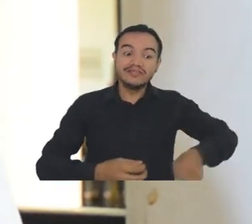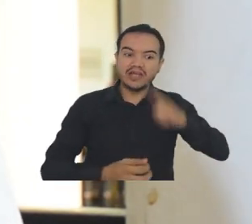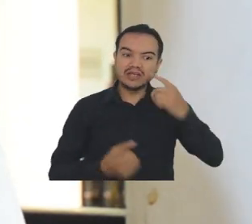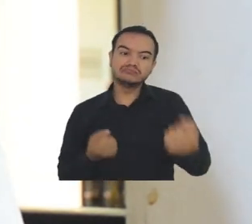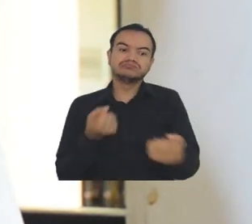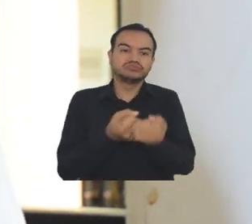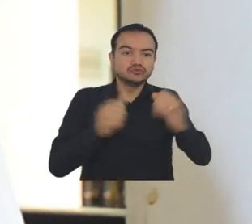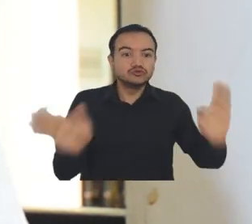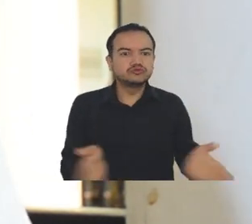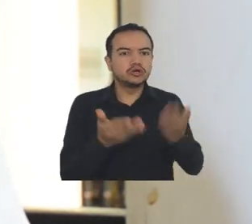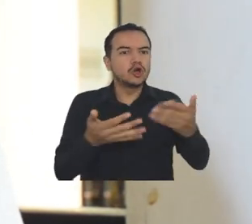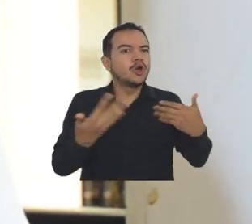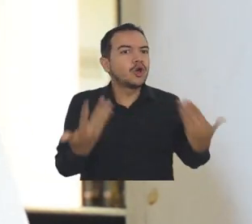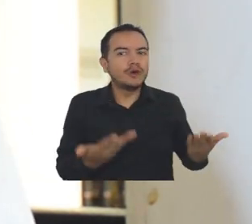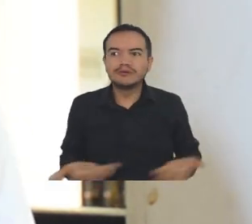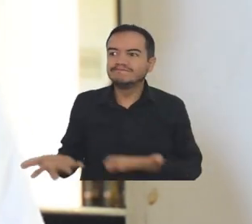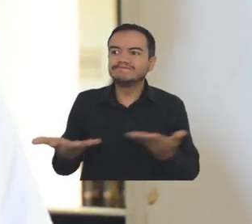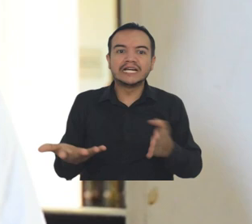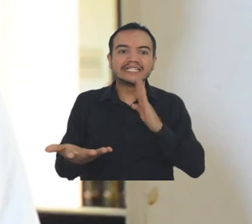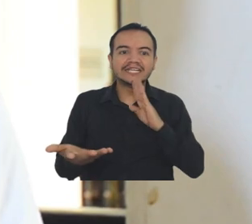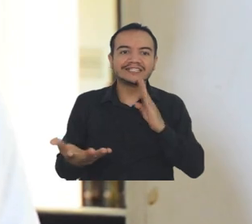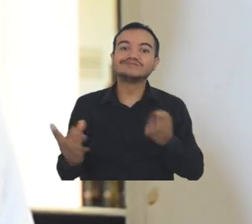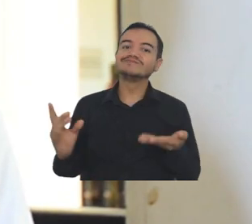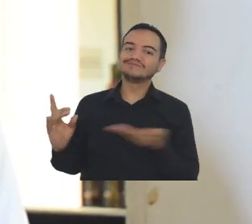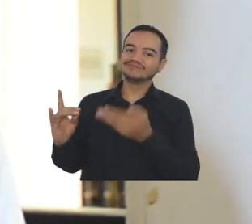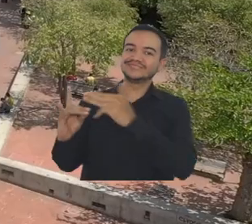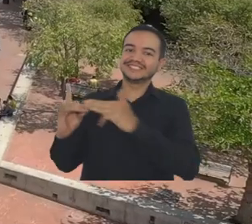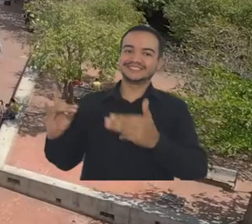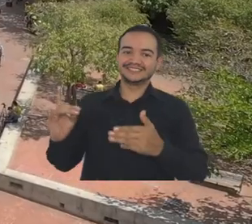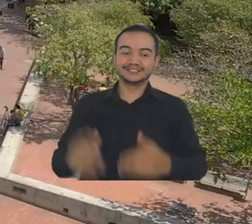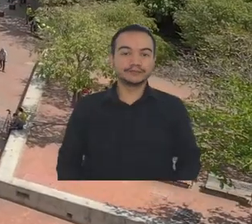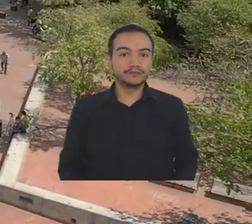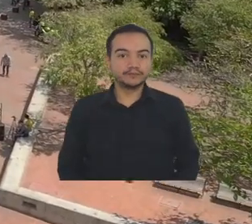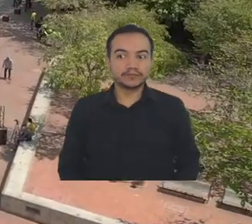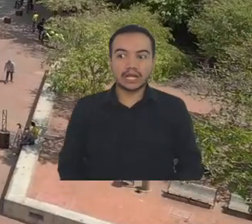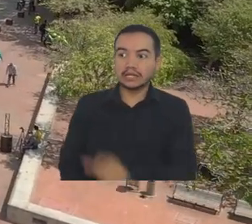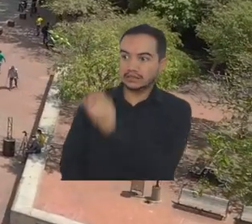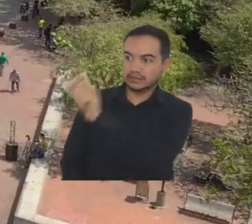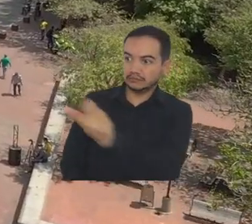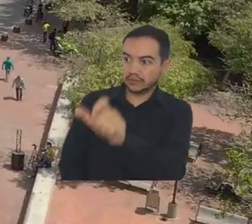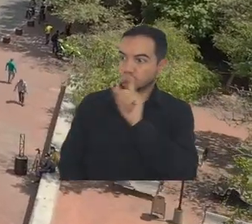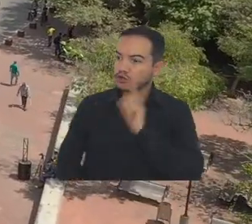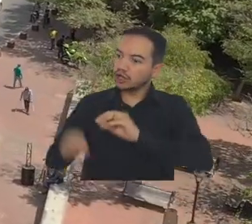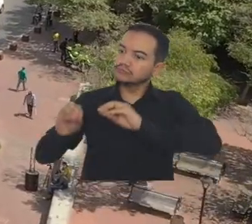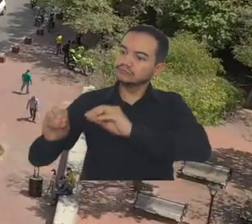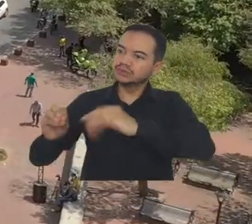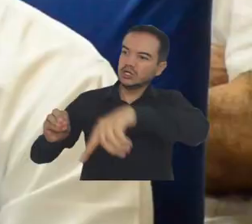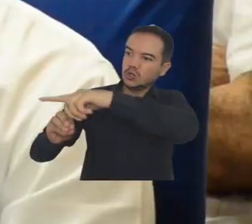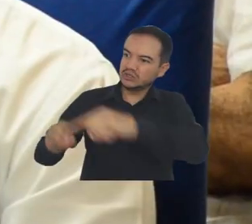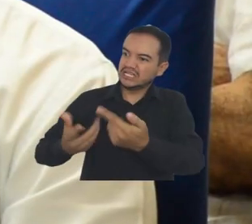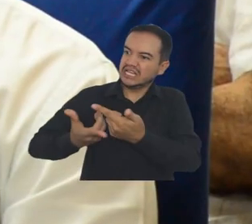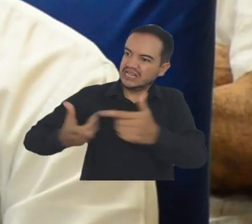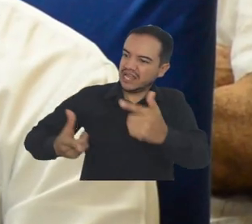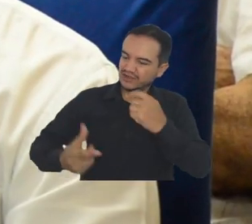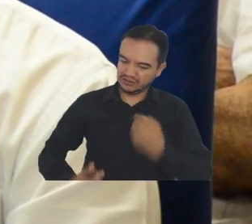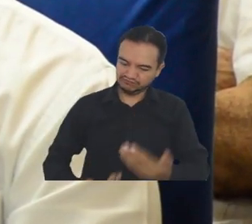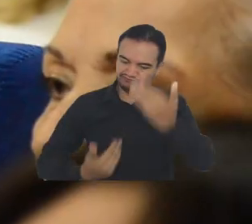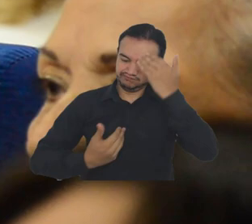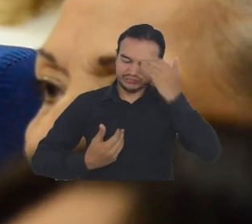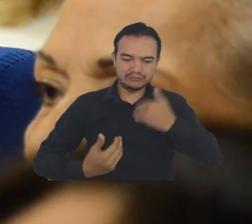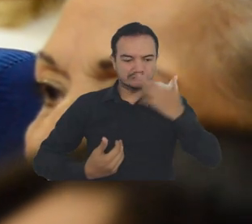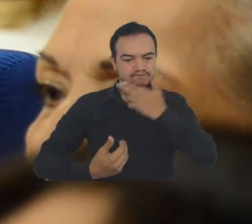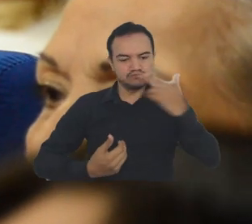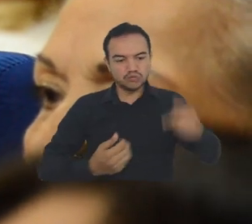cosas, de un respaldo, como el que hoy solo puede mostrar la Universidad del Magdalena. Formar integralmente a ciudadanos comprometidos con el territorio,